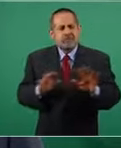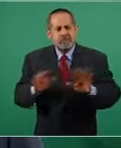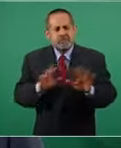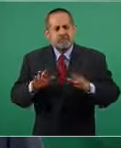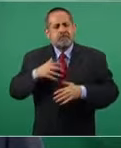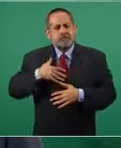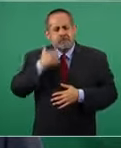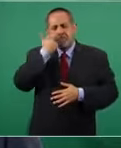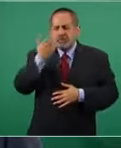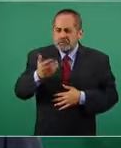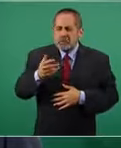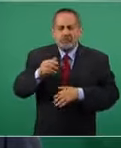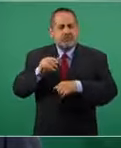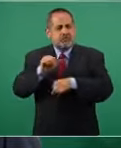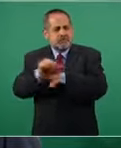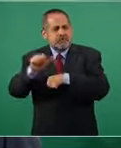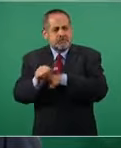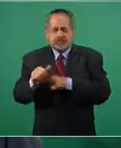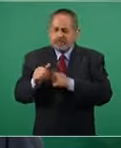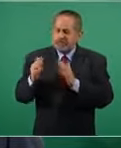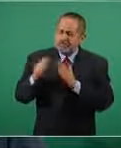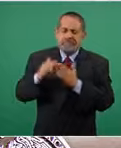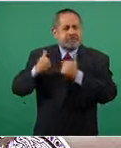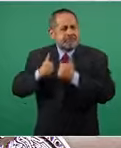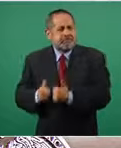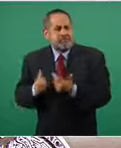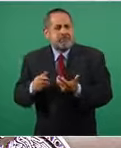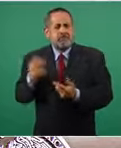Argentinos que deban irse por persecuciones políticas.